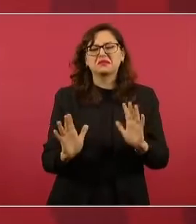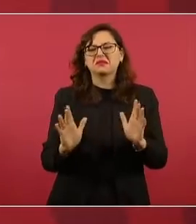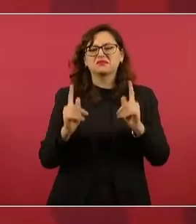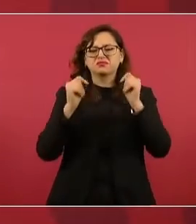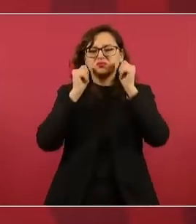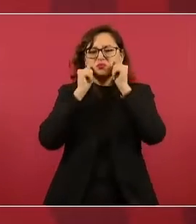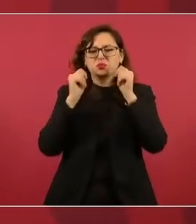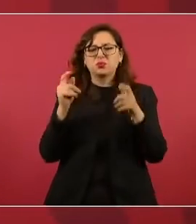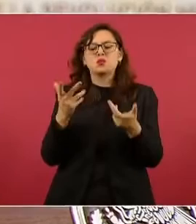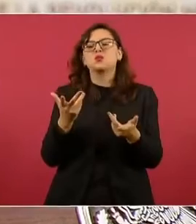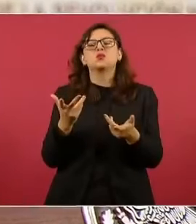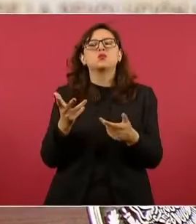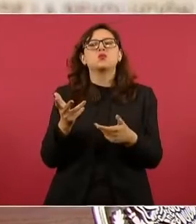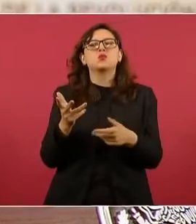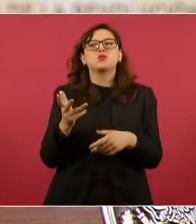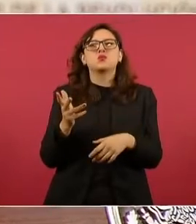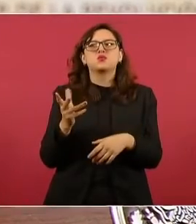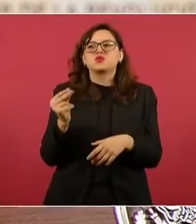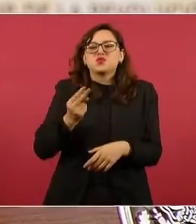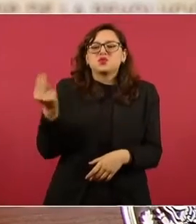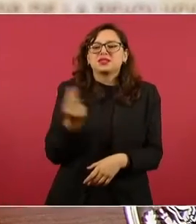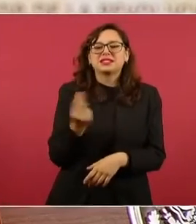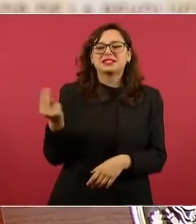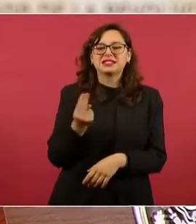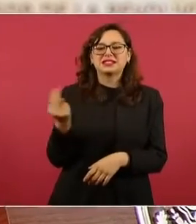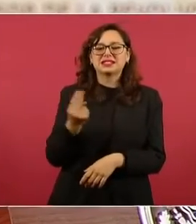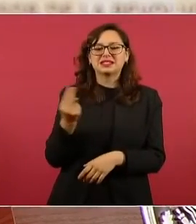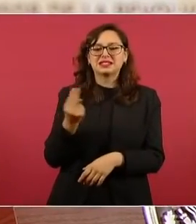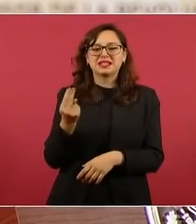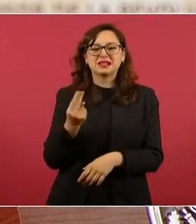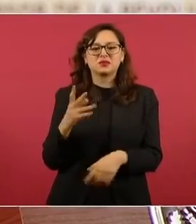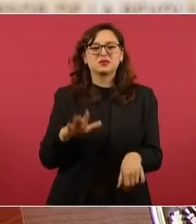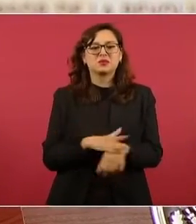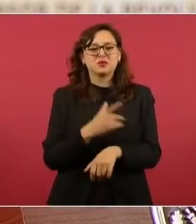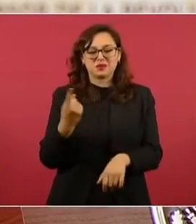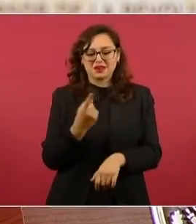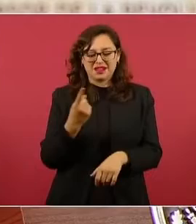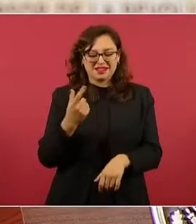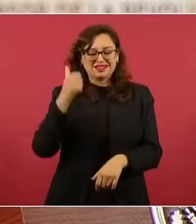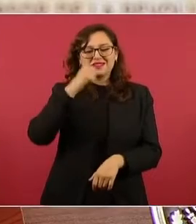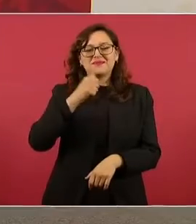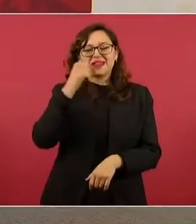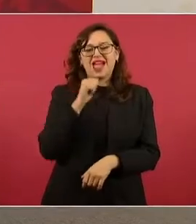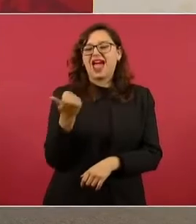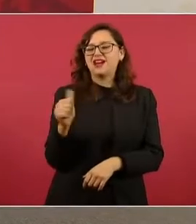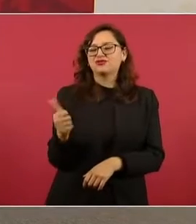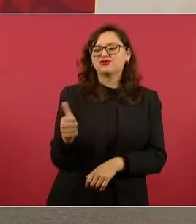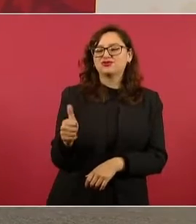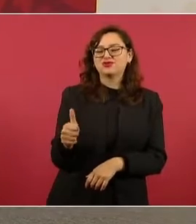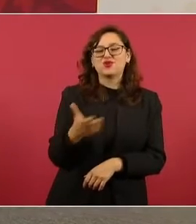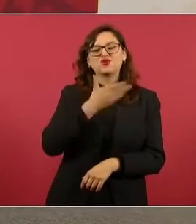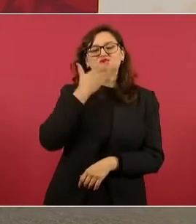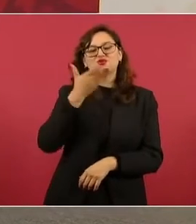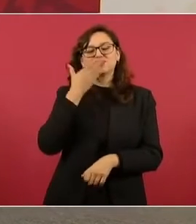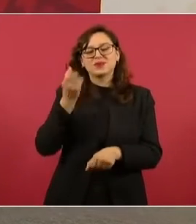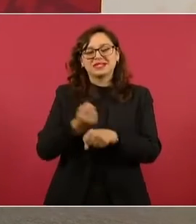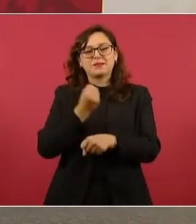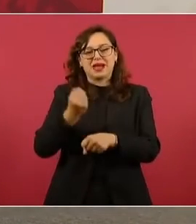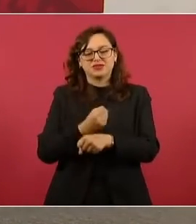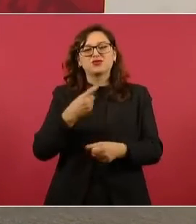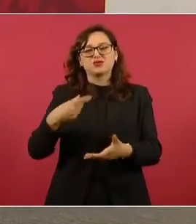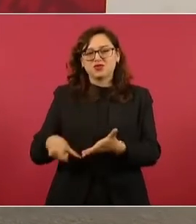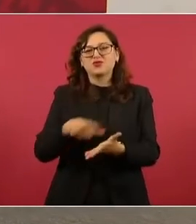en la fiesta de agosto, nos compraron nuestro par de zapatos